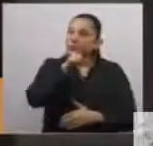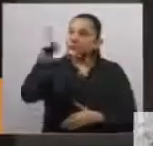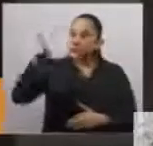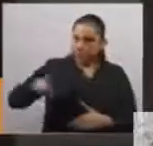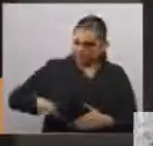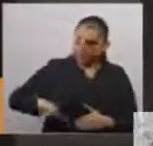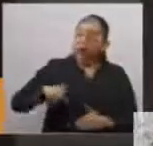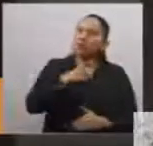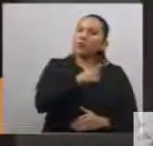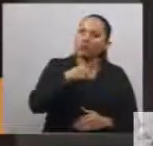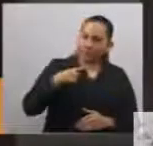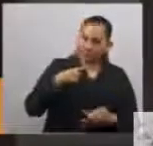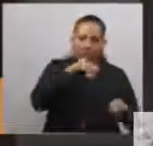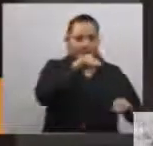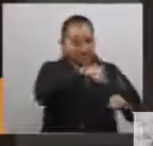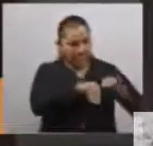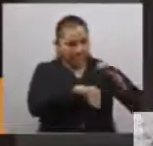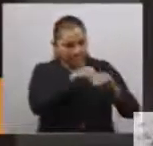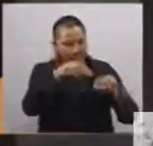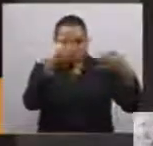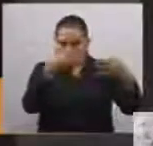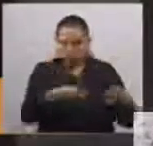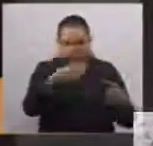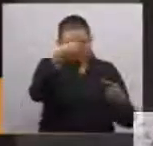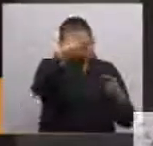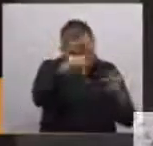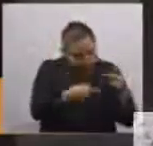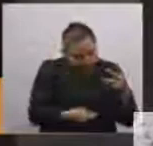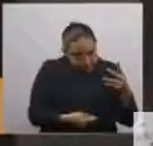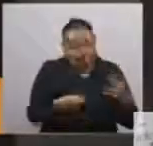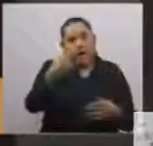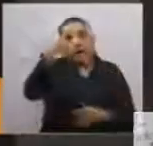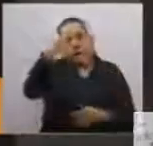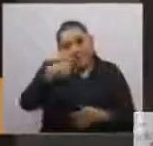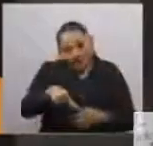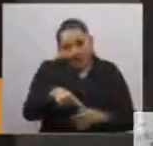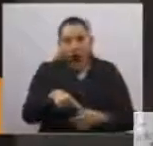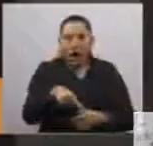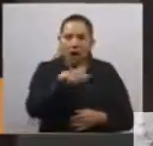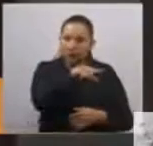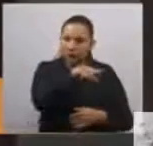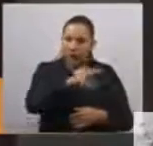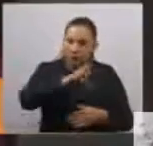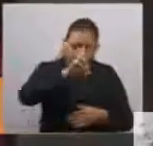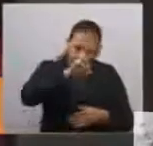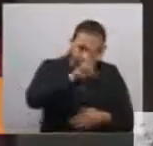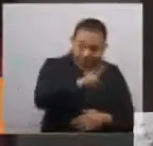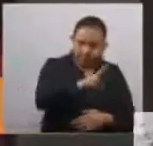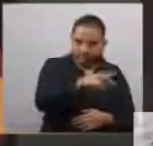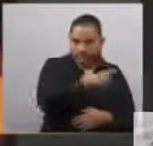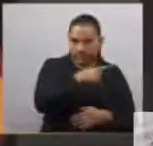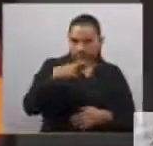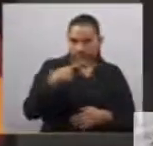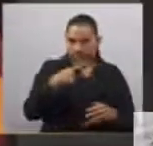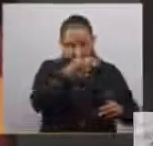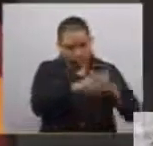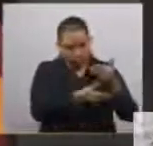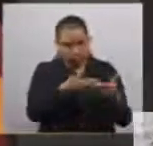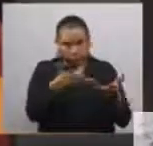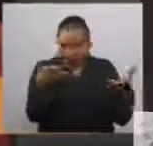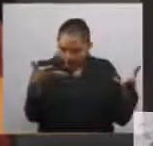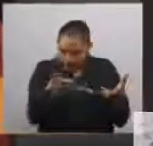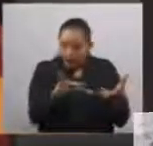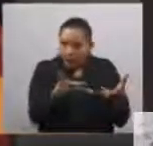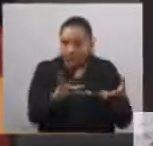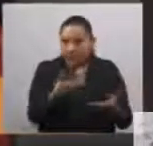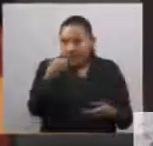para el ejercicio del derecho al cuidado digno para su reconocimiento y se valora que se debe valorar y remunerar justamente